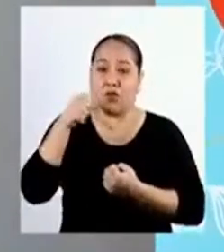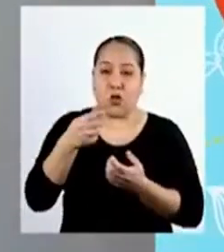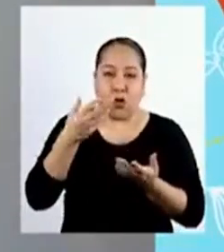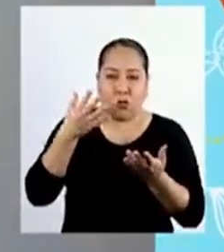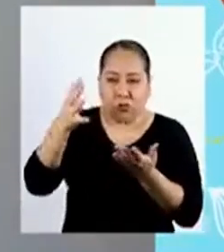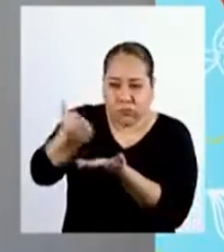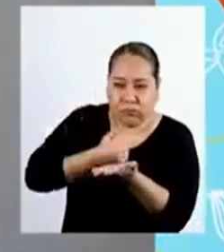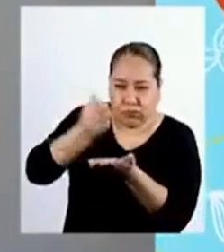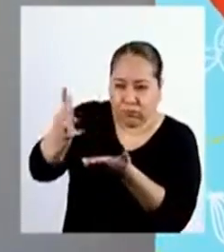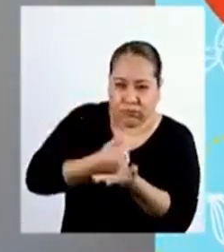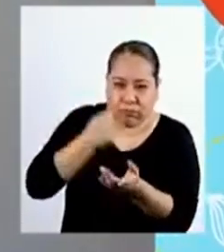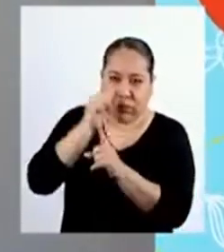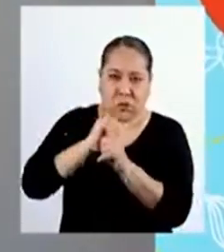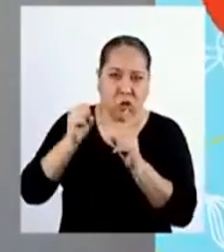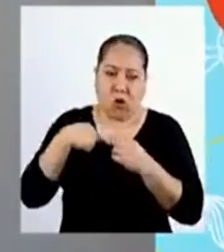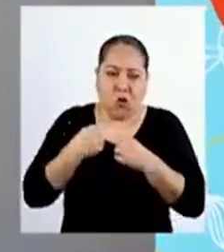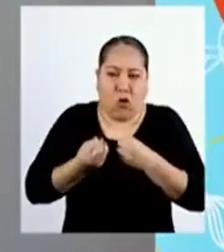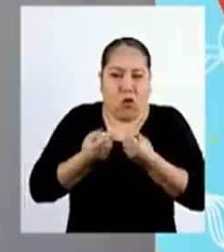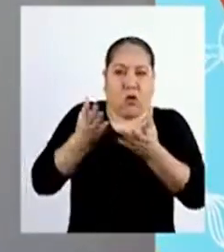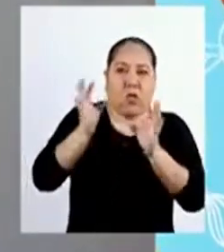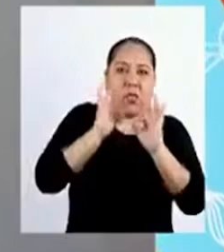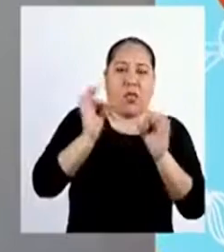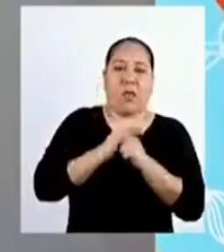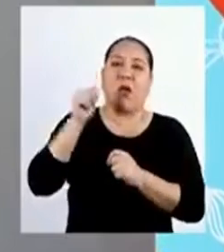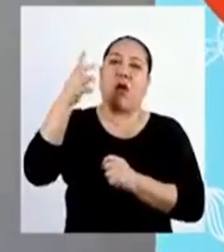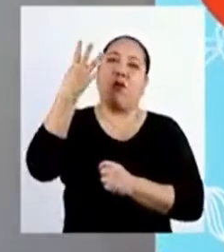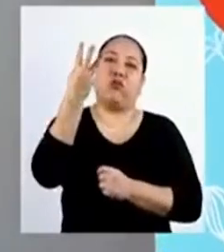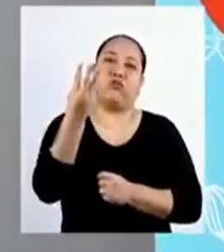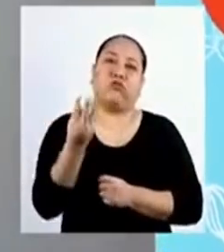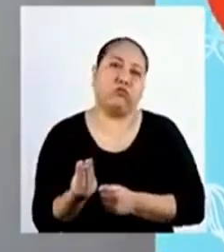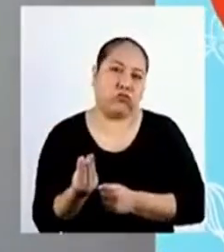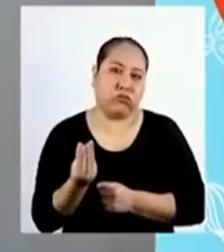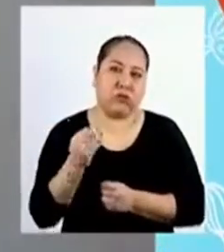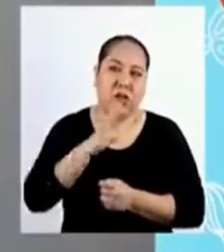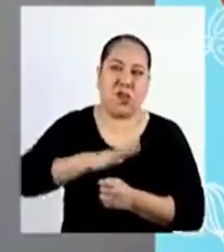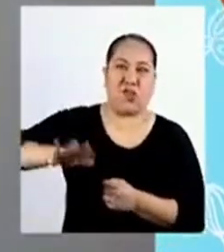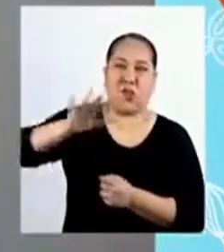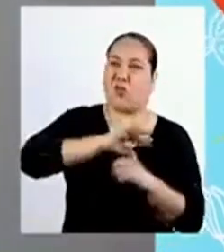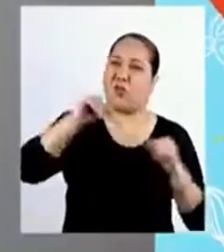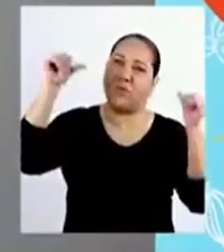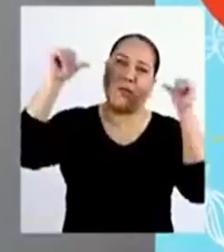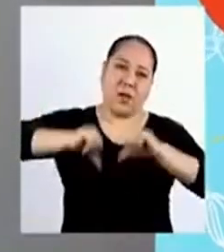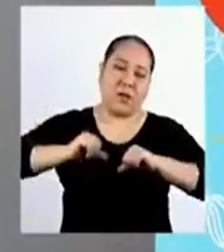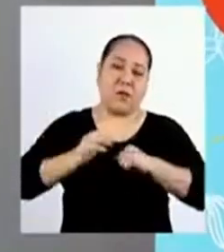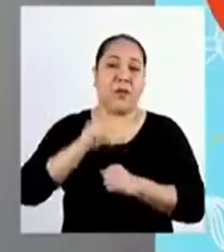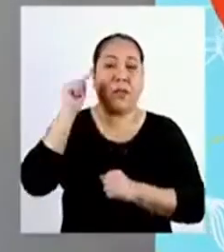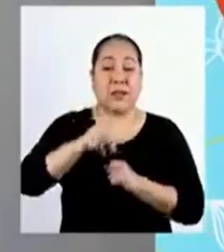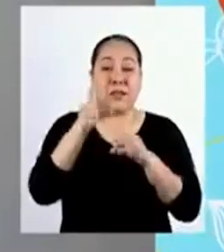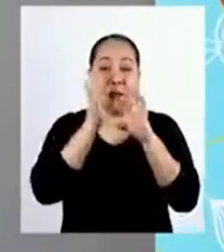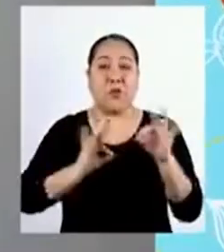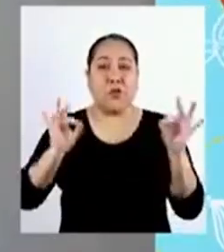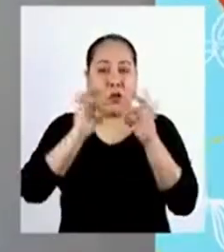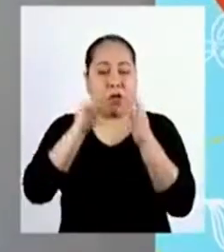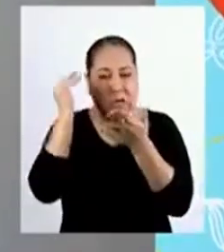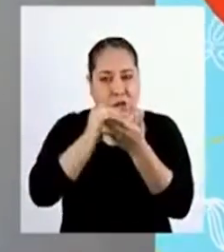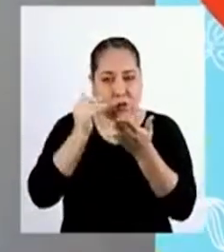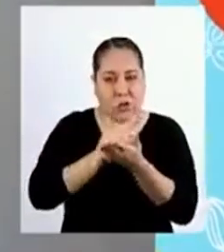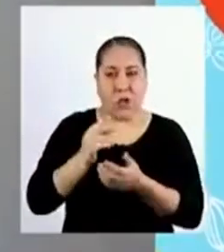quisiéramos tomar cosas De la sociedad Sin brindar nada a cambio Habría más escasez Y estaríamos todos peor Por eso es importante